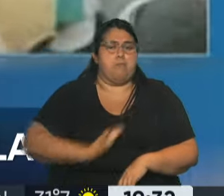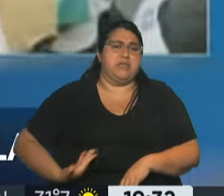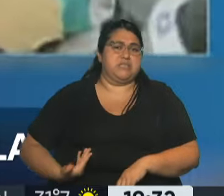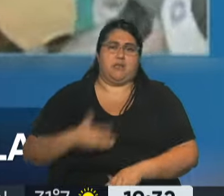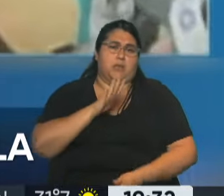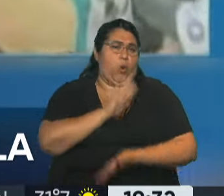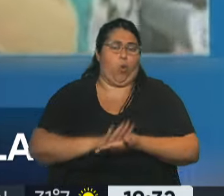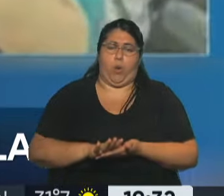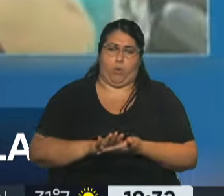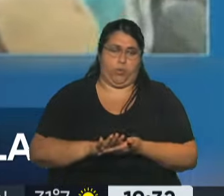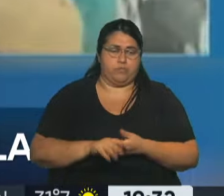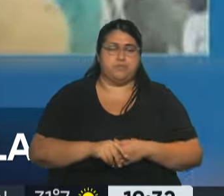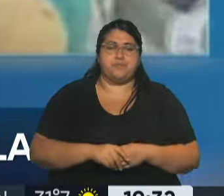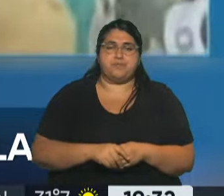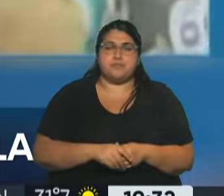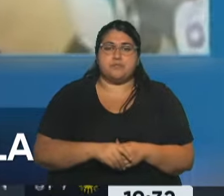presidente de Guatemala.